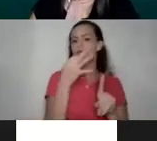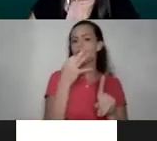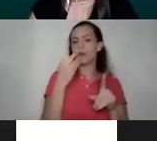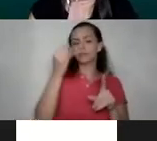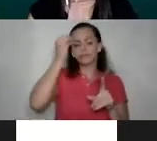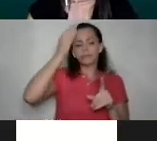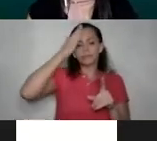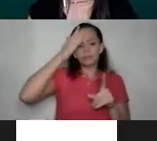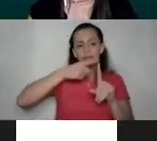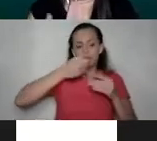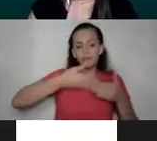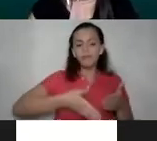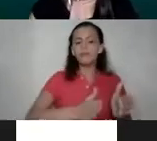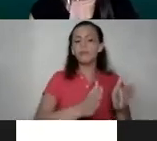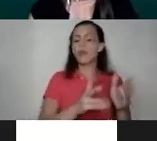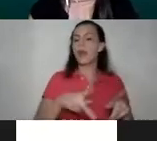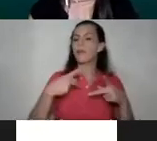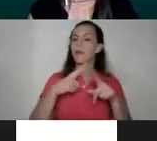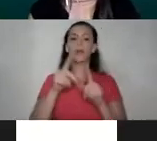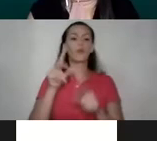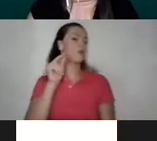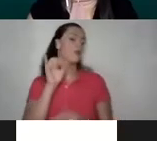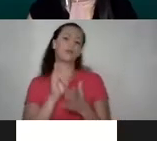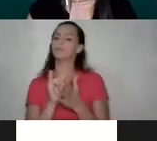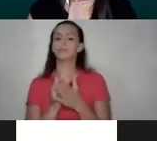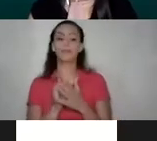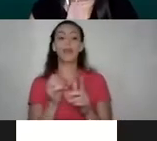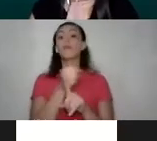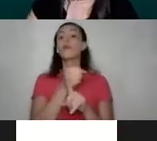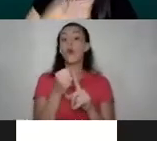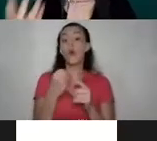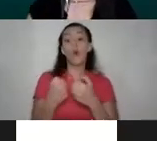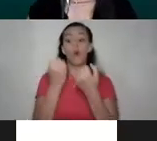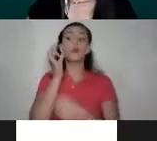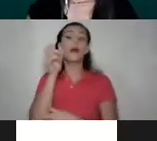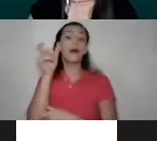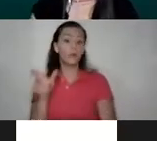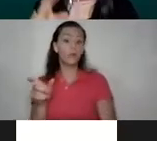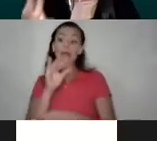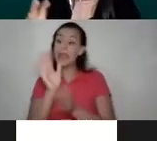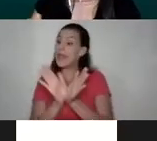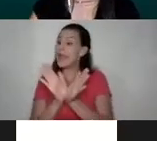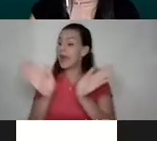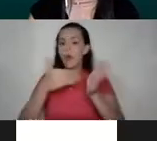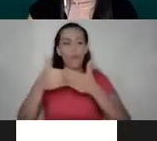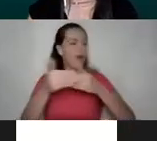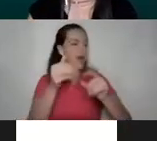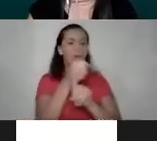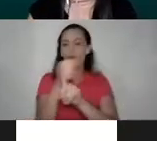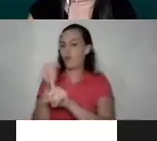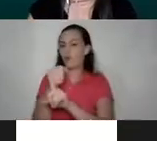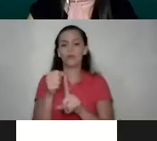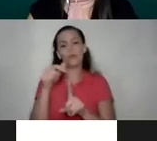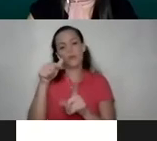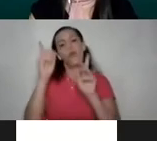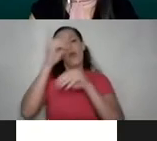programadas para curva. Sin embargo, no es así. La violencia contra las mujeres, y en general las violencias, pero lo que nos compete el día de hoy es